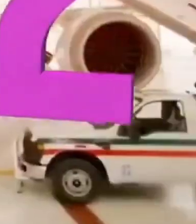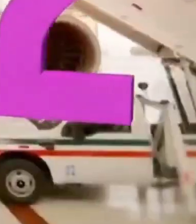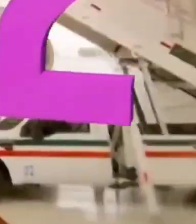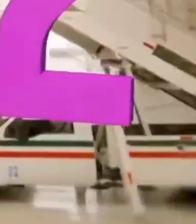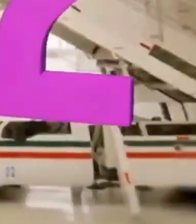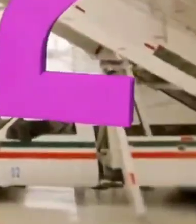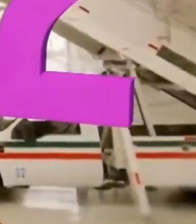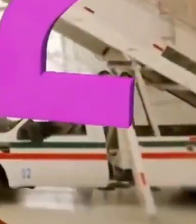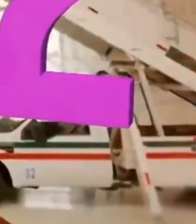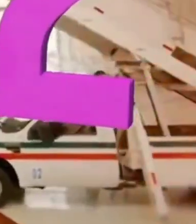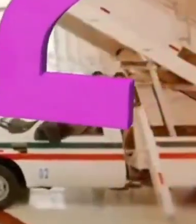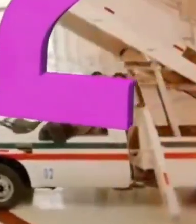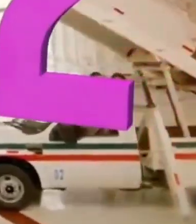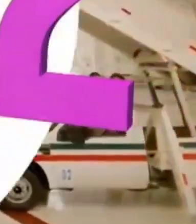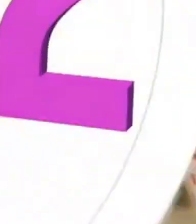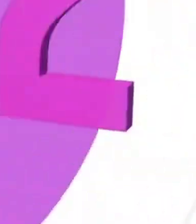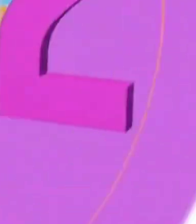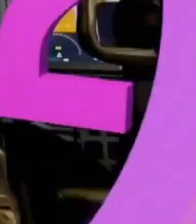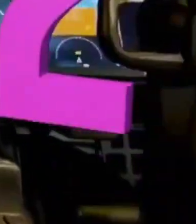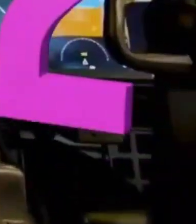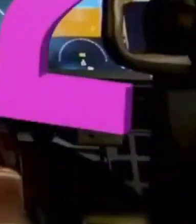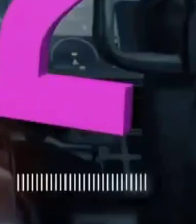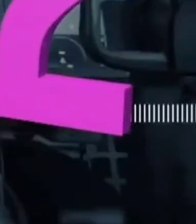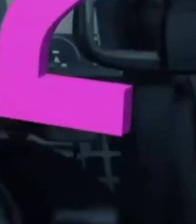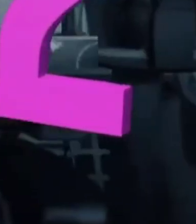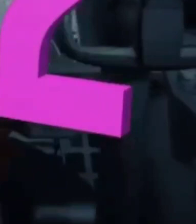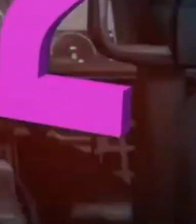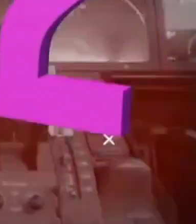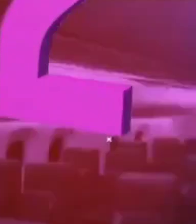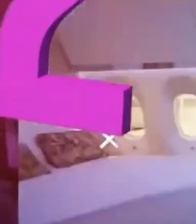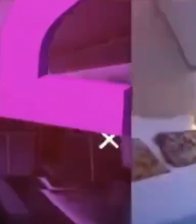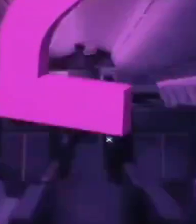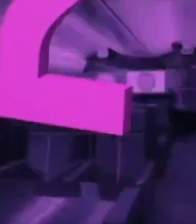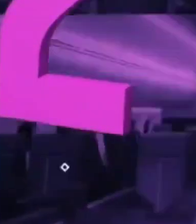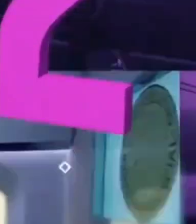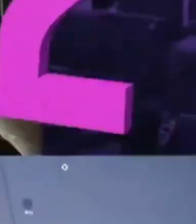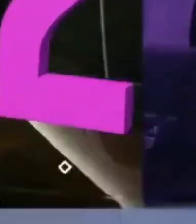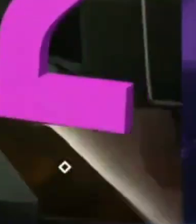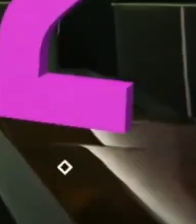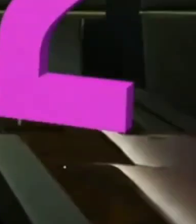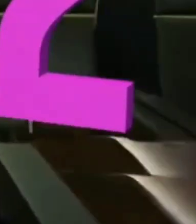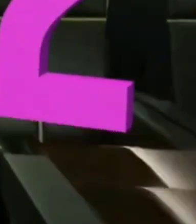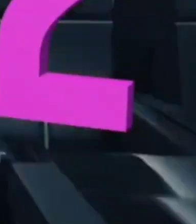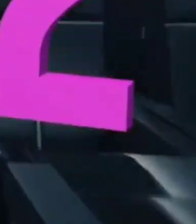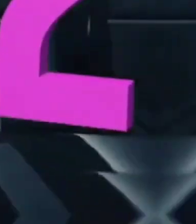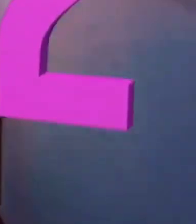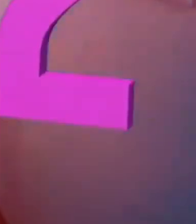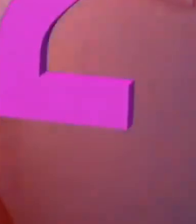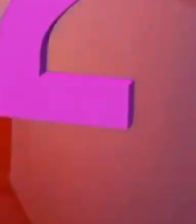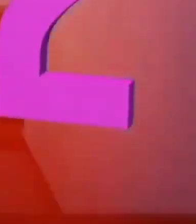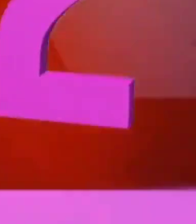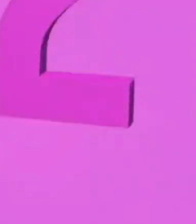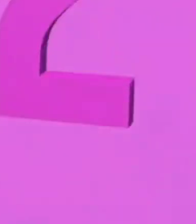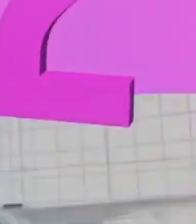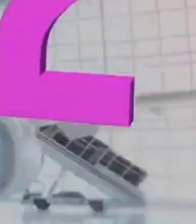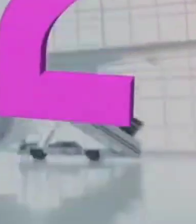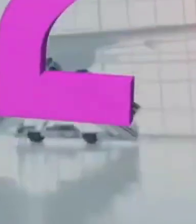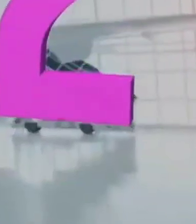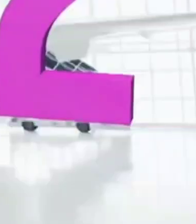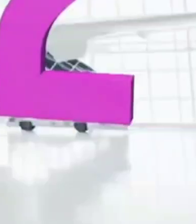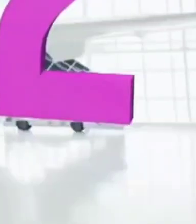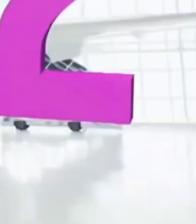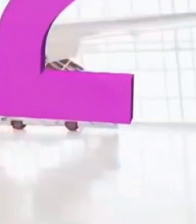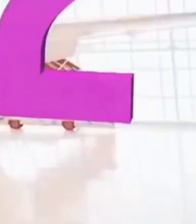Falso que el avión presidencial fue rematado. Presentadores de televisión y comentaristas afirmaron que el avión